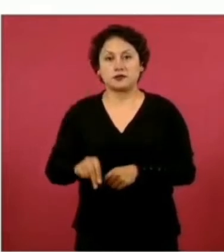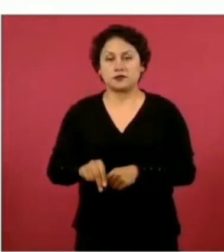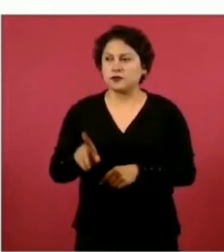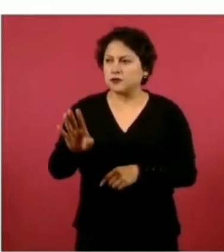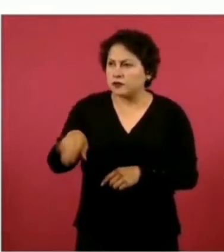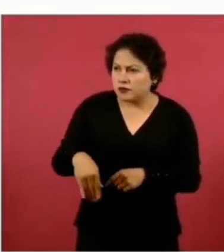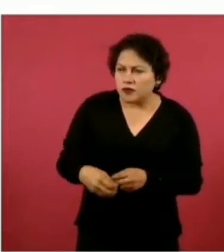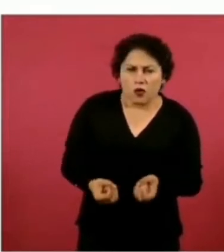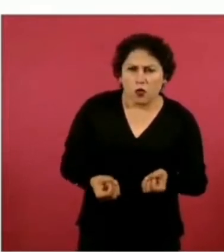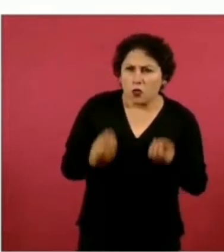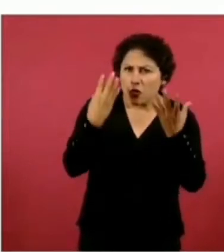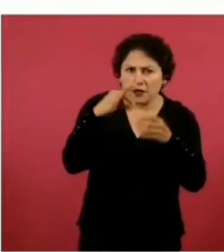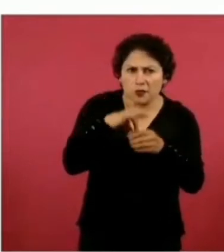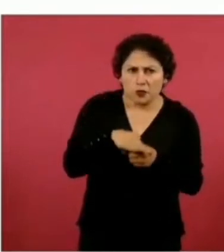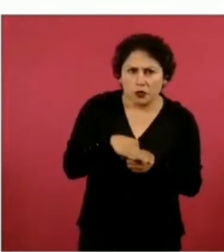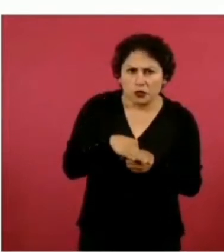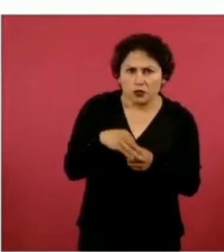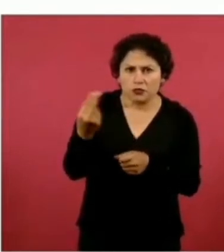334.